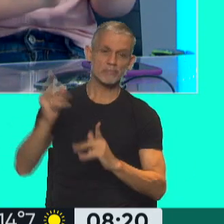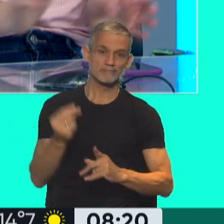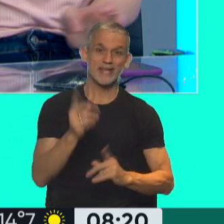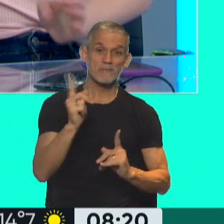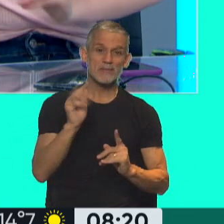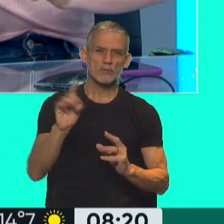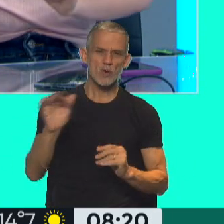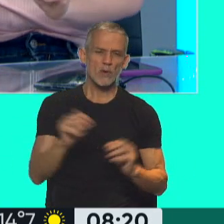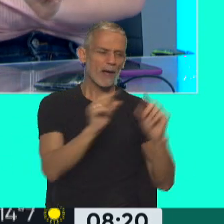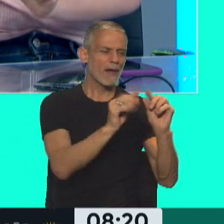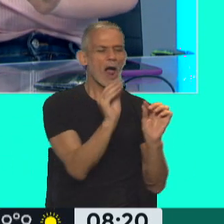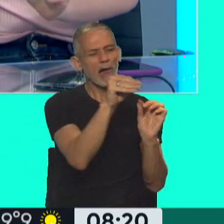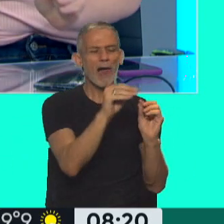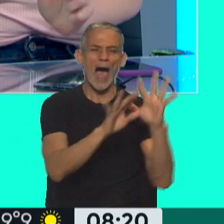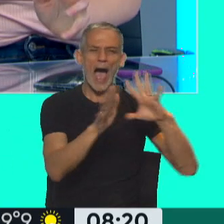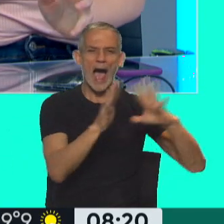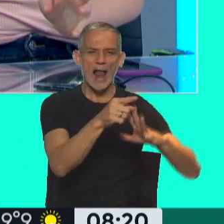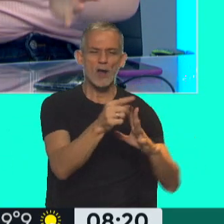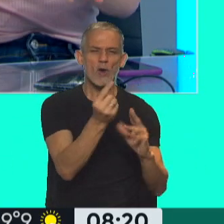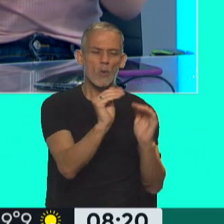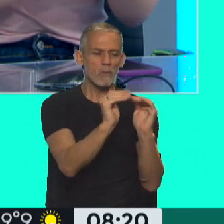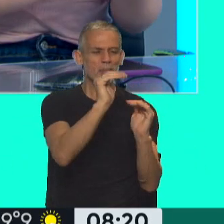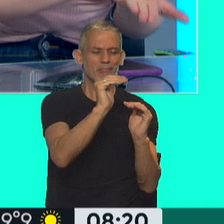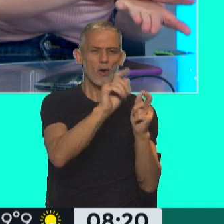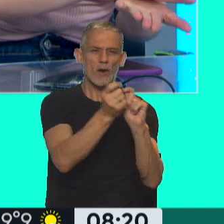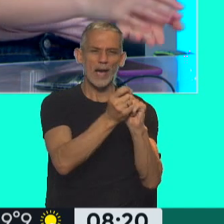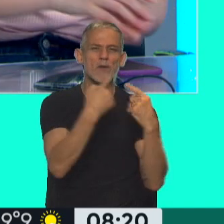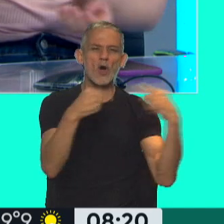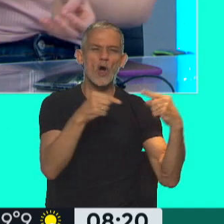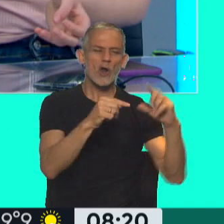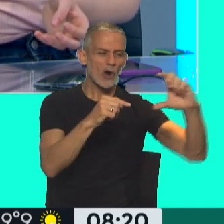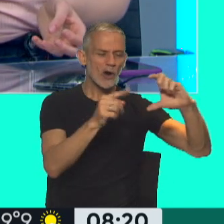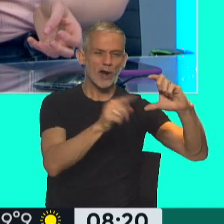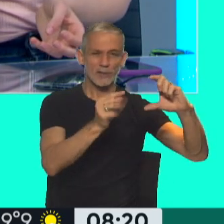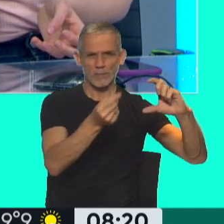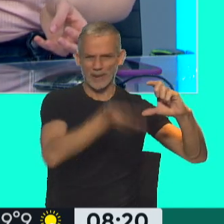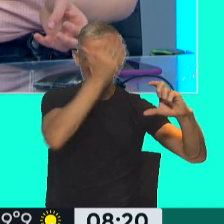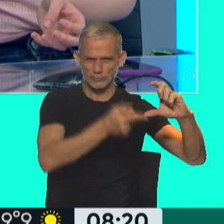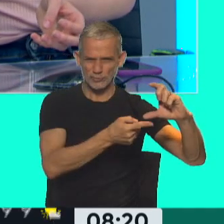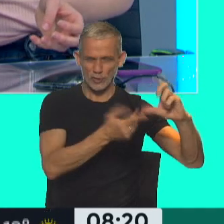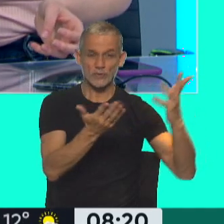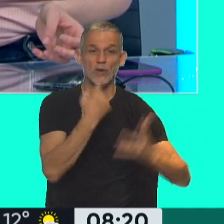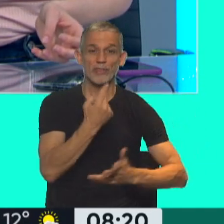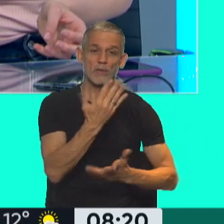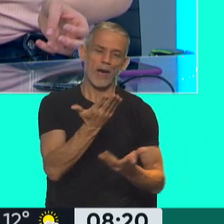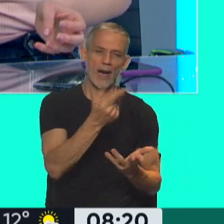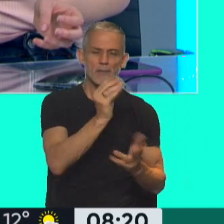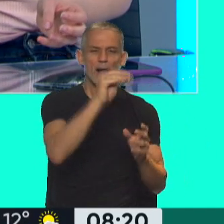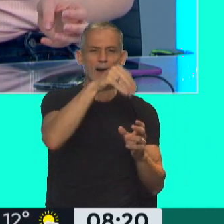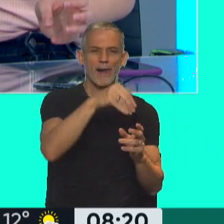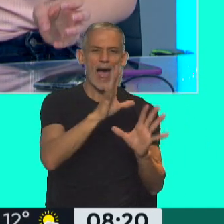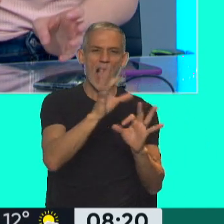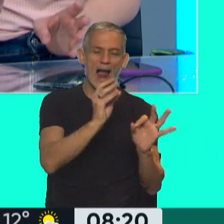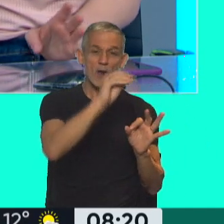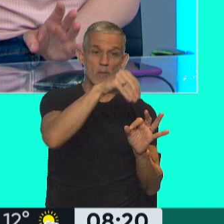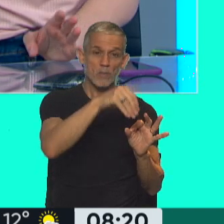mismo yogur o le agrego un gramo más o le cambio el color del packaging o digo que tiene un ingrediente más, un